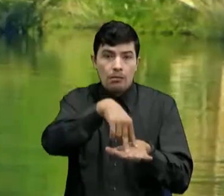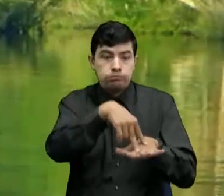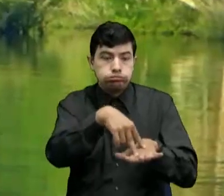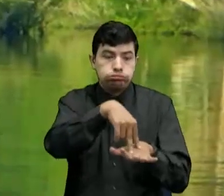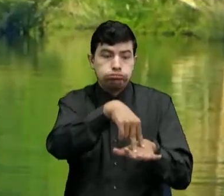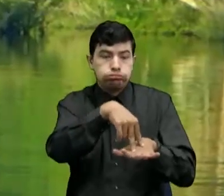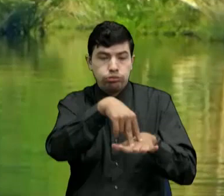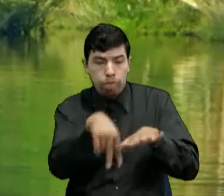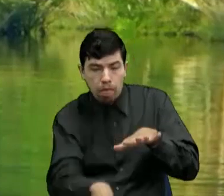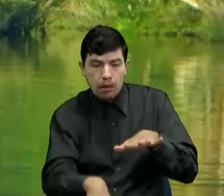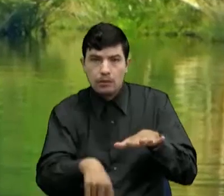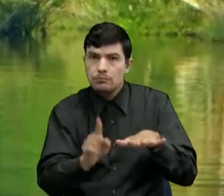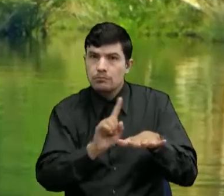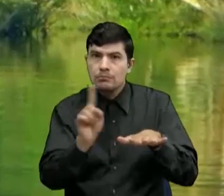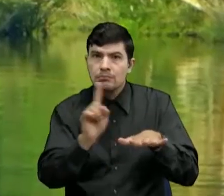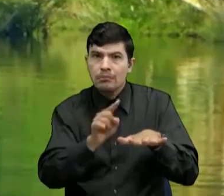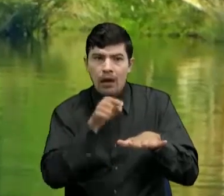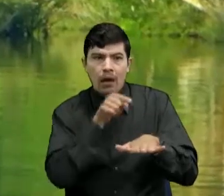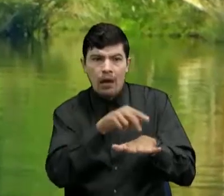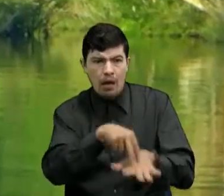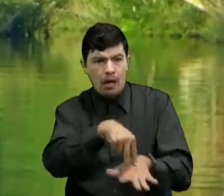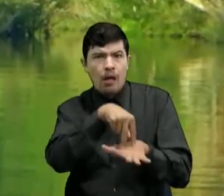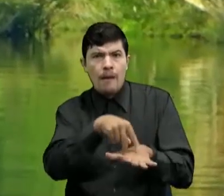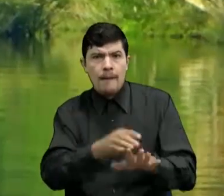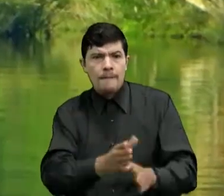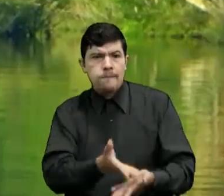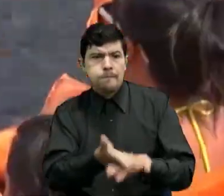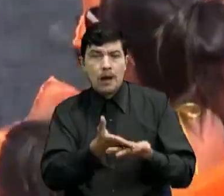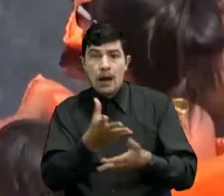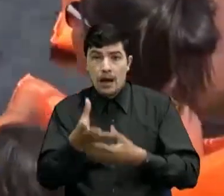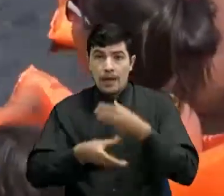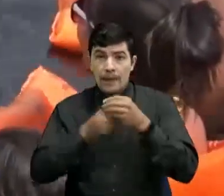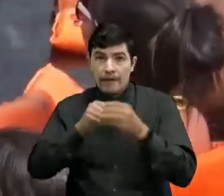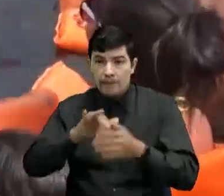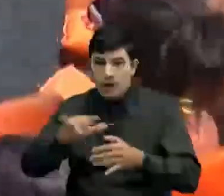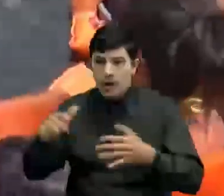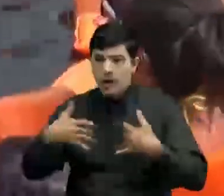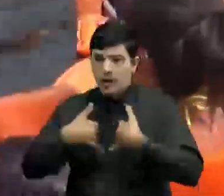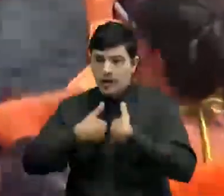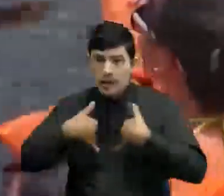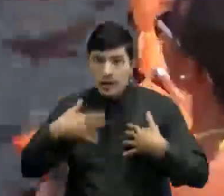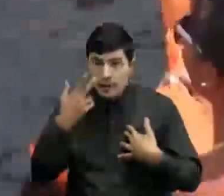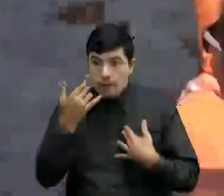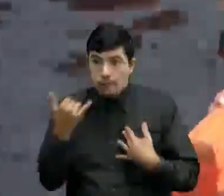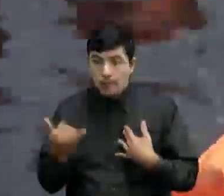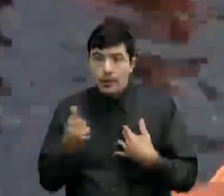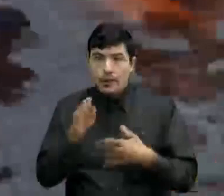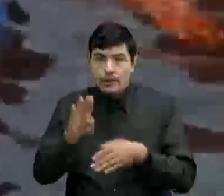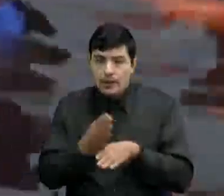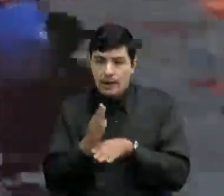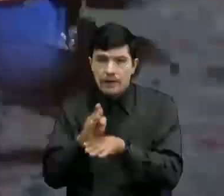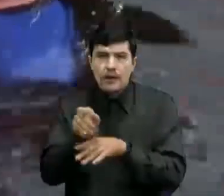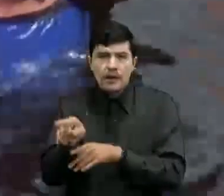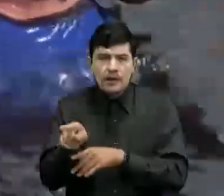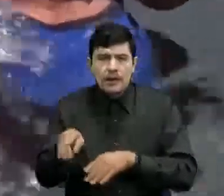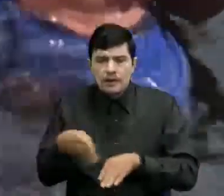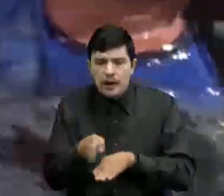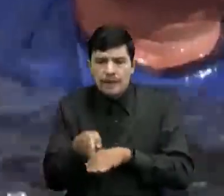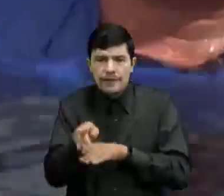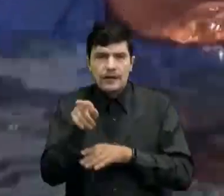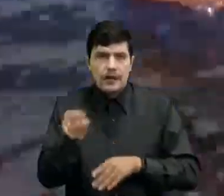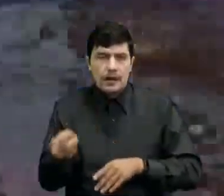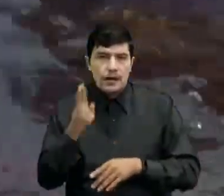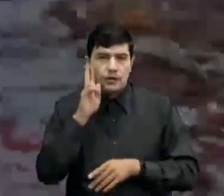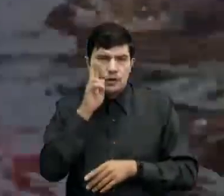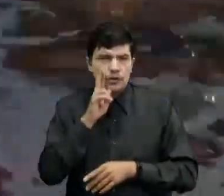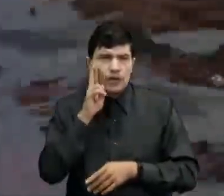río Y no nos hundimos También en la fauna Hay cosas extrañas Como el delfín rosado Si niños y niñas Como